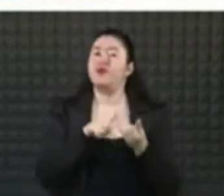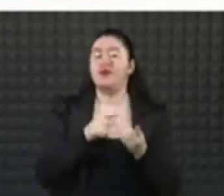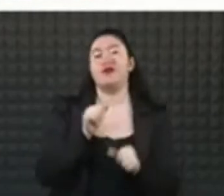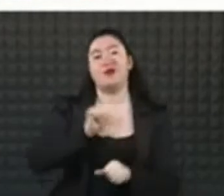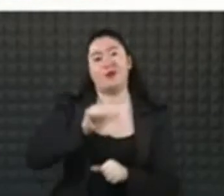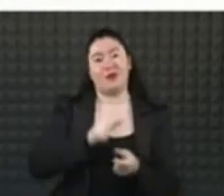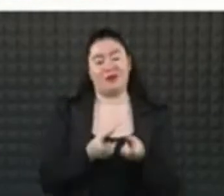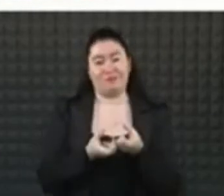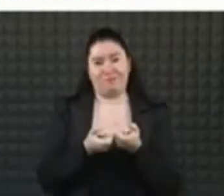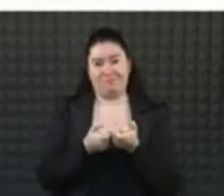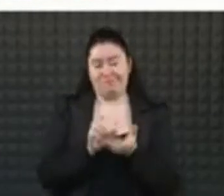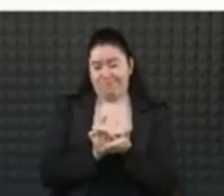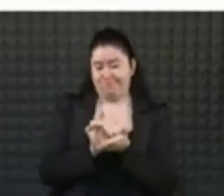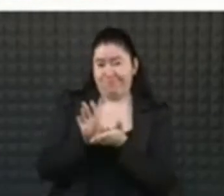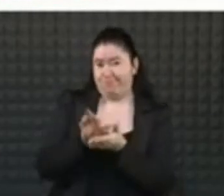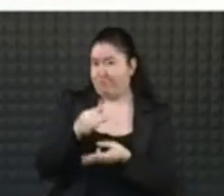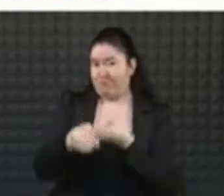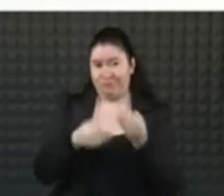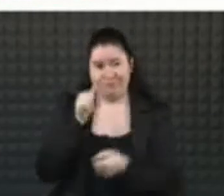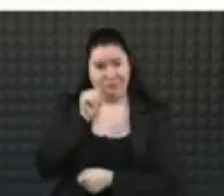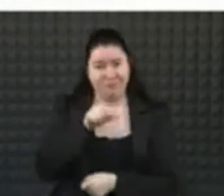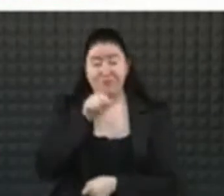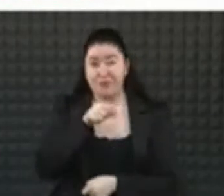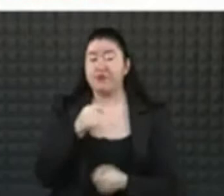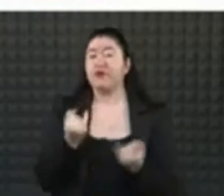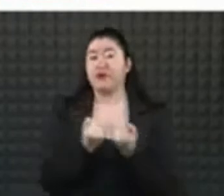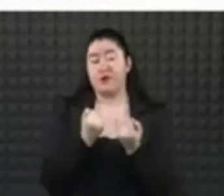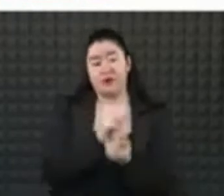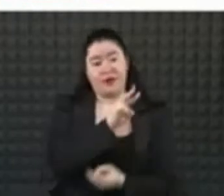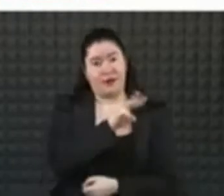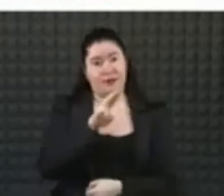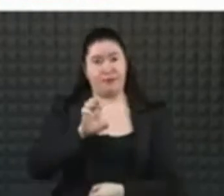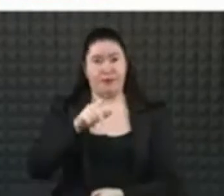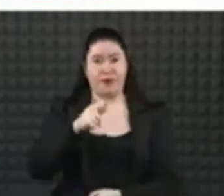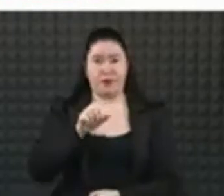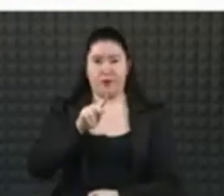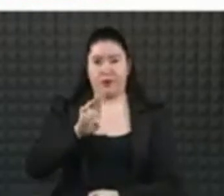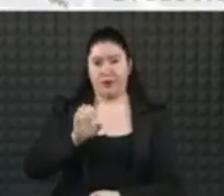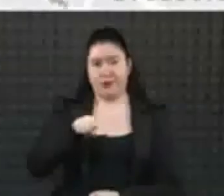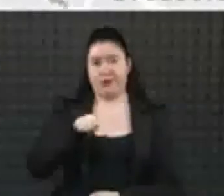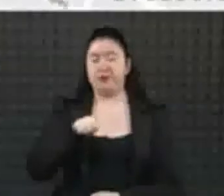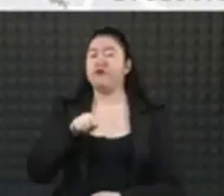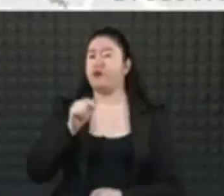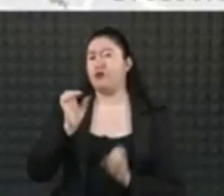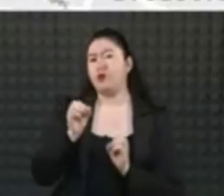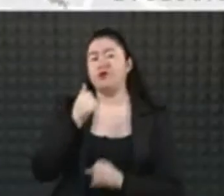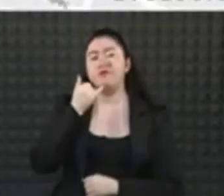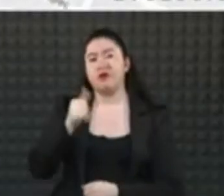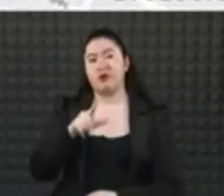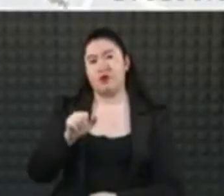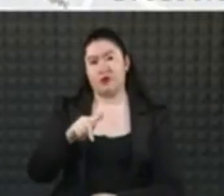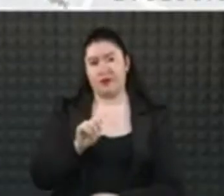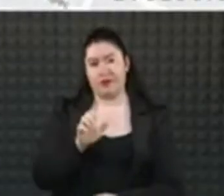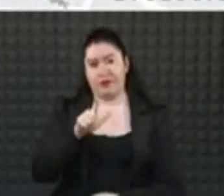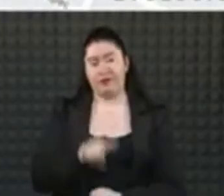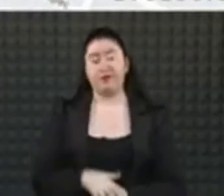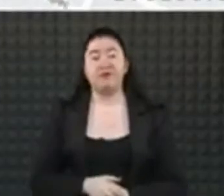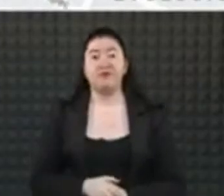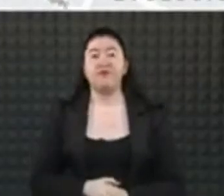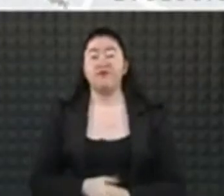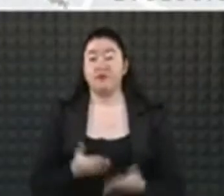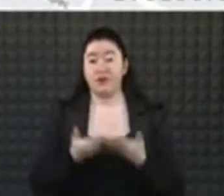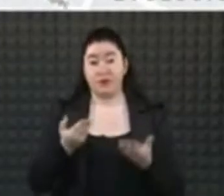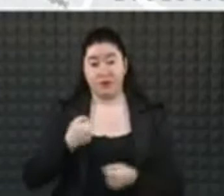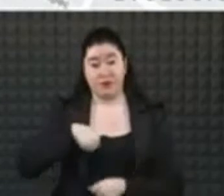recibir hoy como en la página de vacunación.cdmx.gob.mx o llamando a Locatel. Siguiente. En este caso, estaremos en una sola